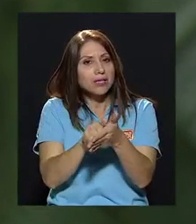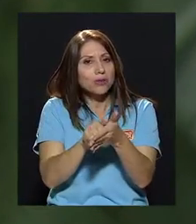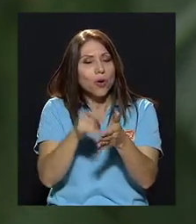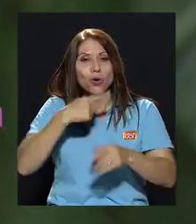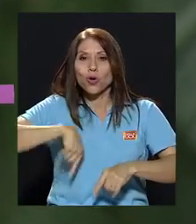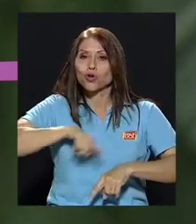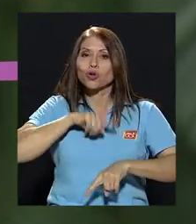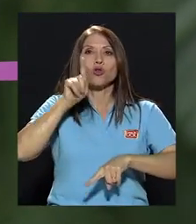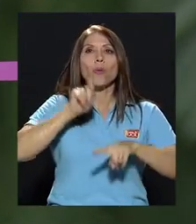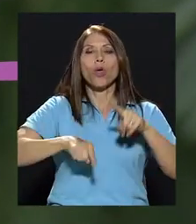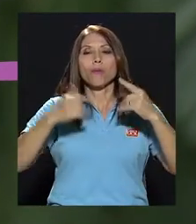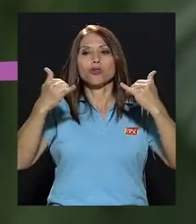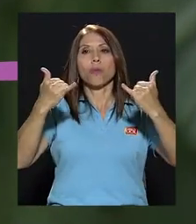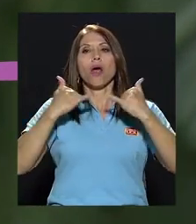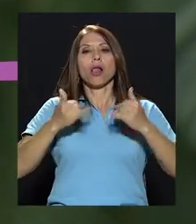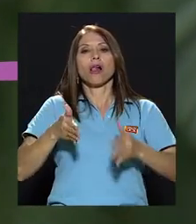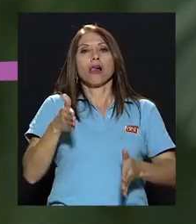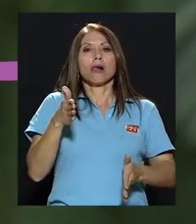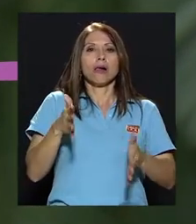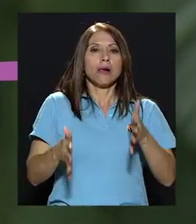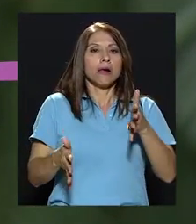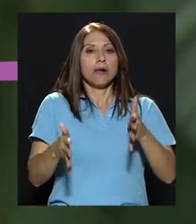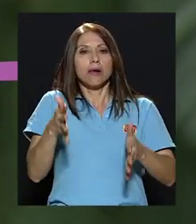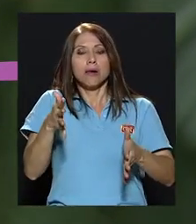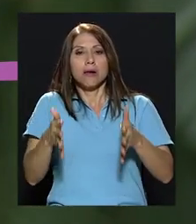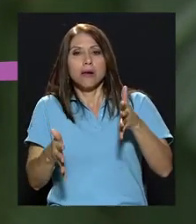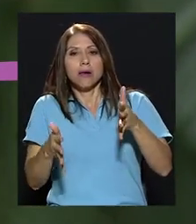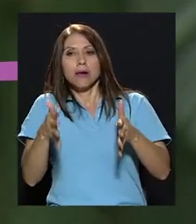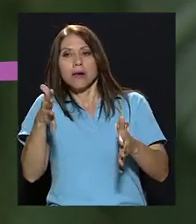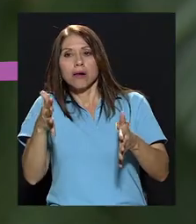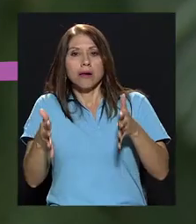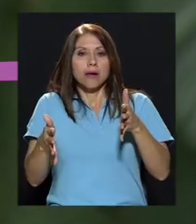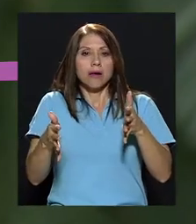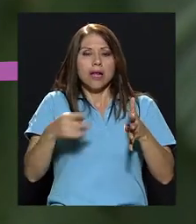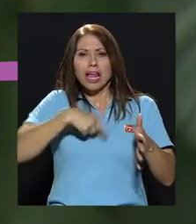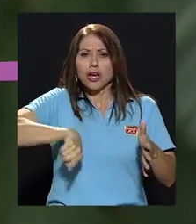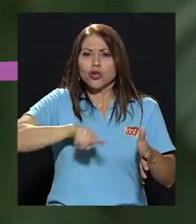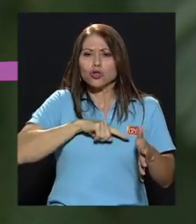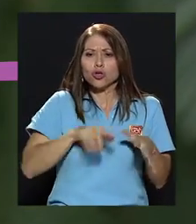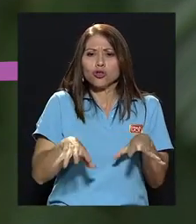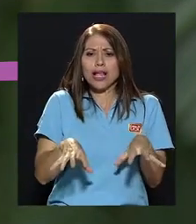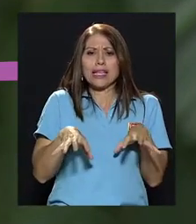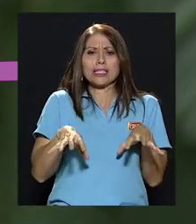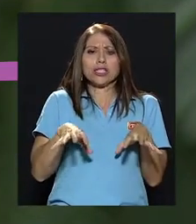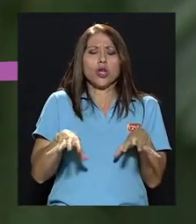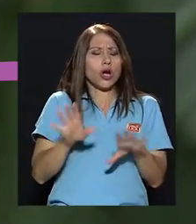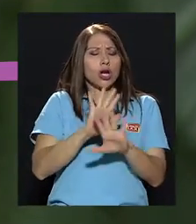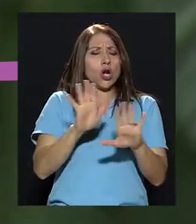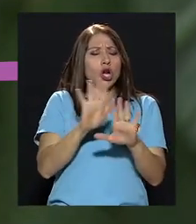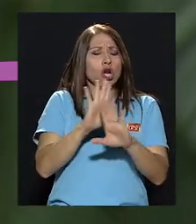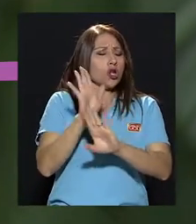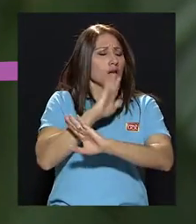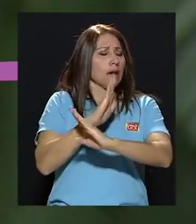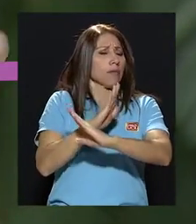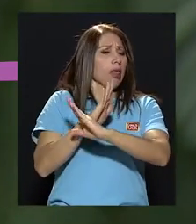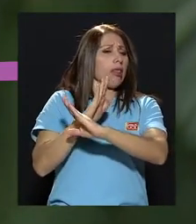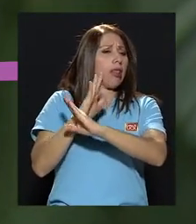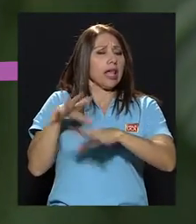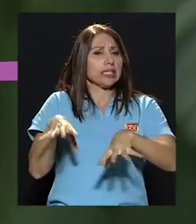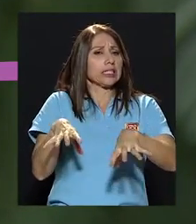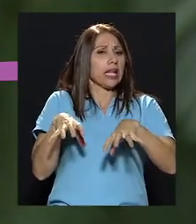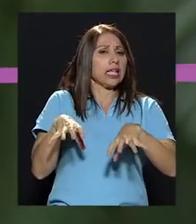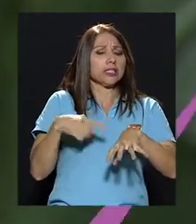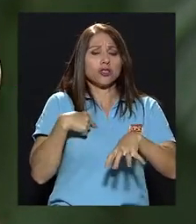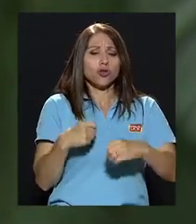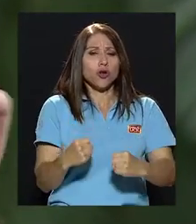podemos convertirnos en robots que estamos con una tensión muy alta y no, no, trato de bloquear el estrés y yo